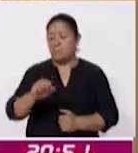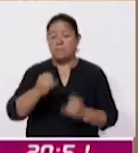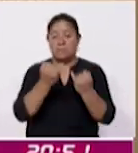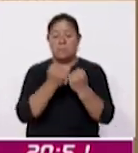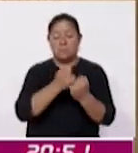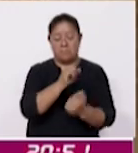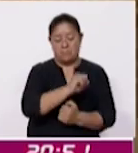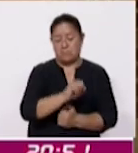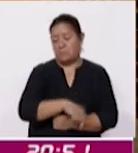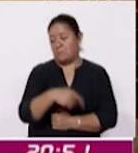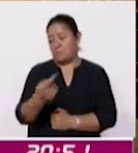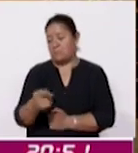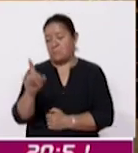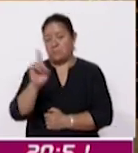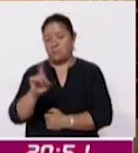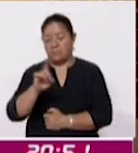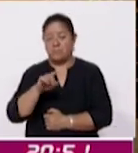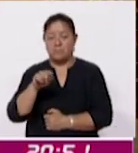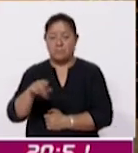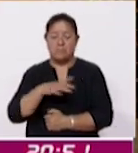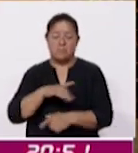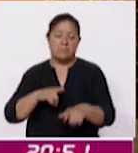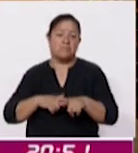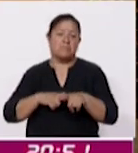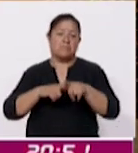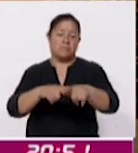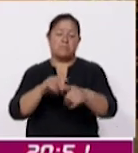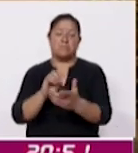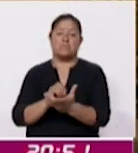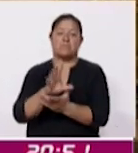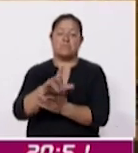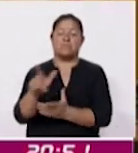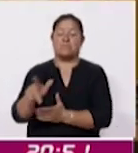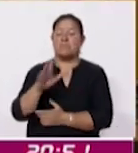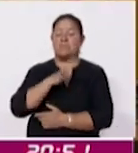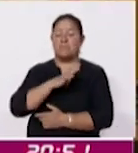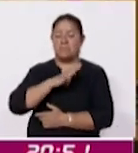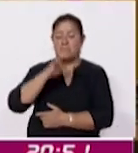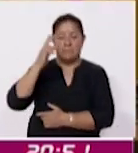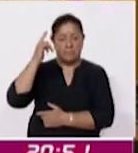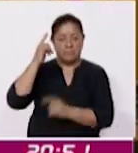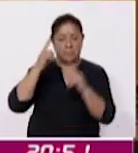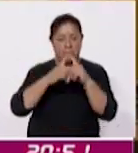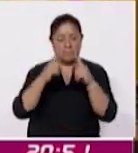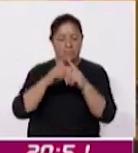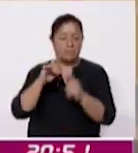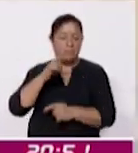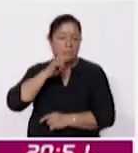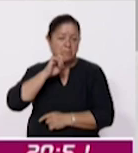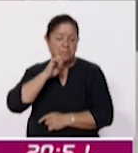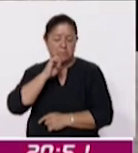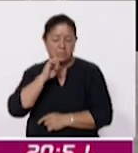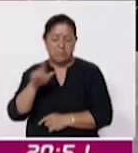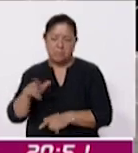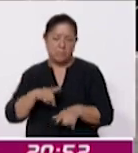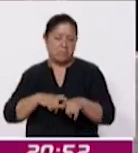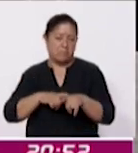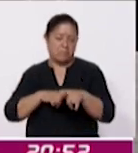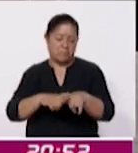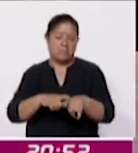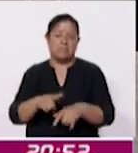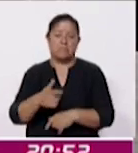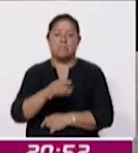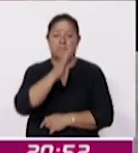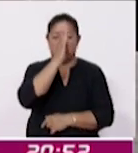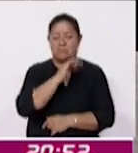domingo la reliquia estará permanentemente expuesta en la parroquia de San José sin celebraciones eucarísticas El domingo